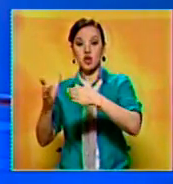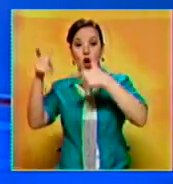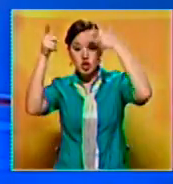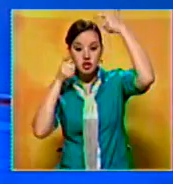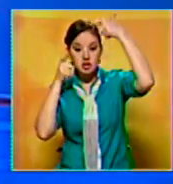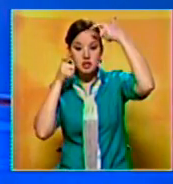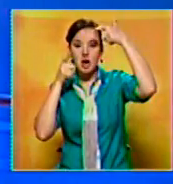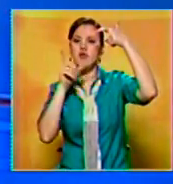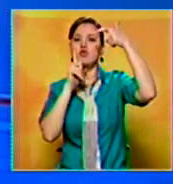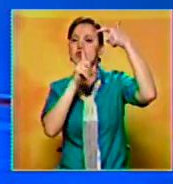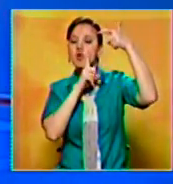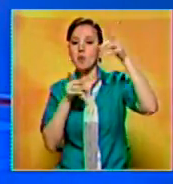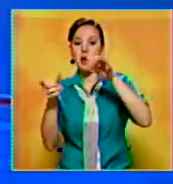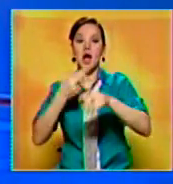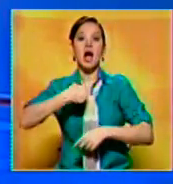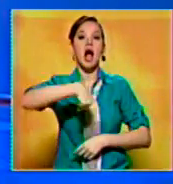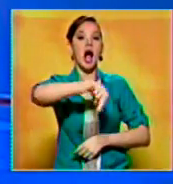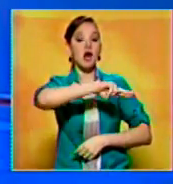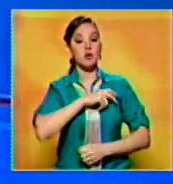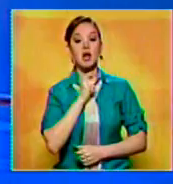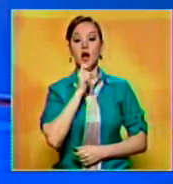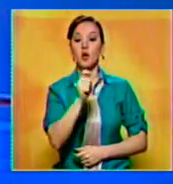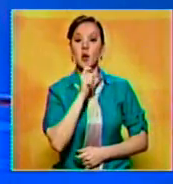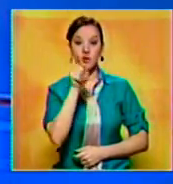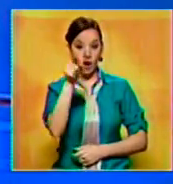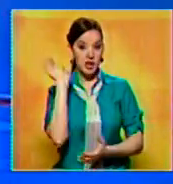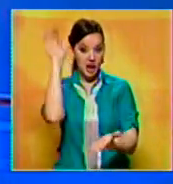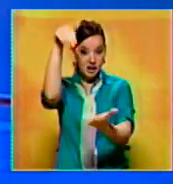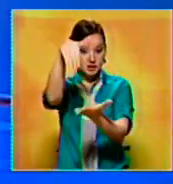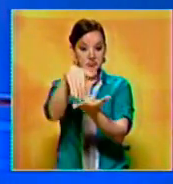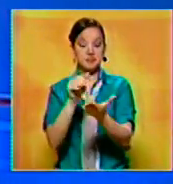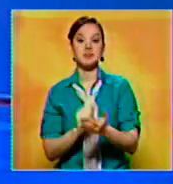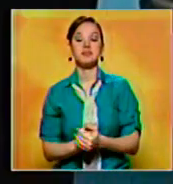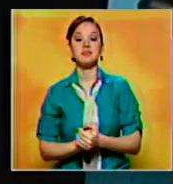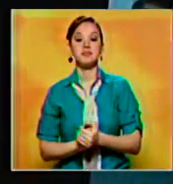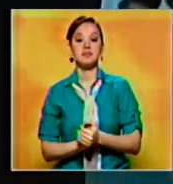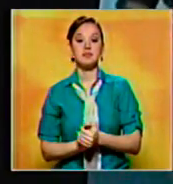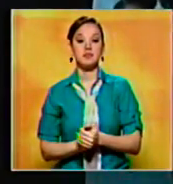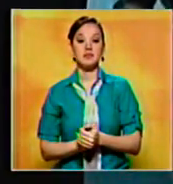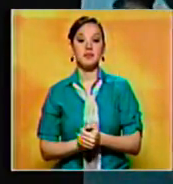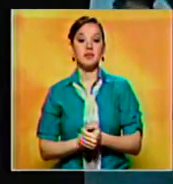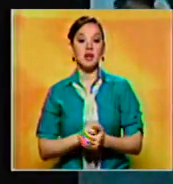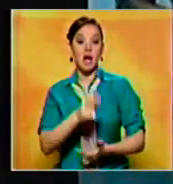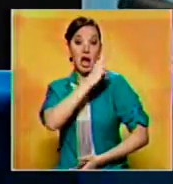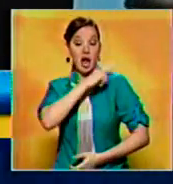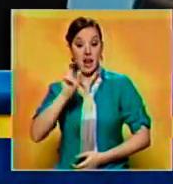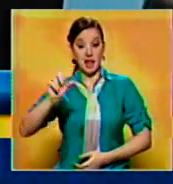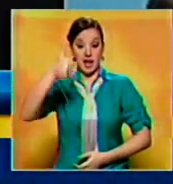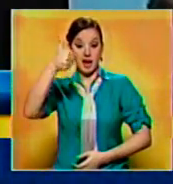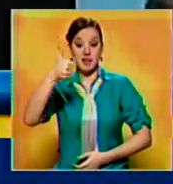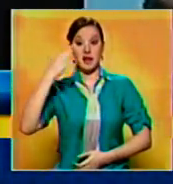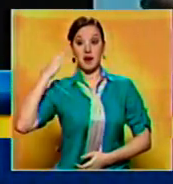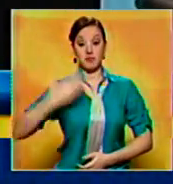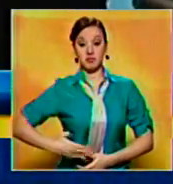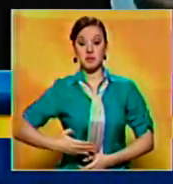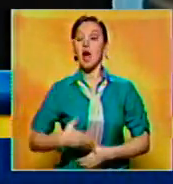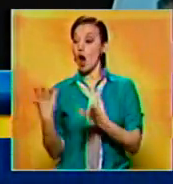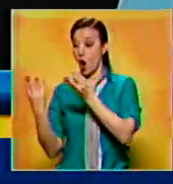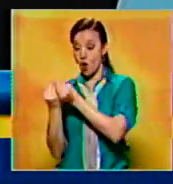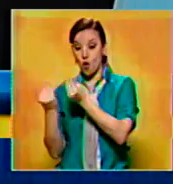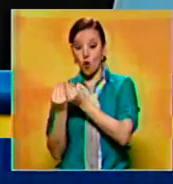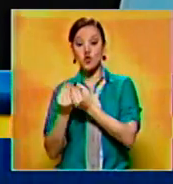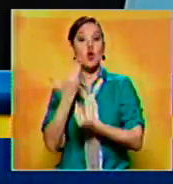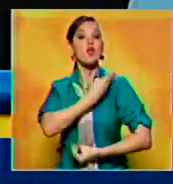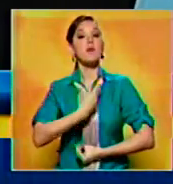Comunicador en su primera edición a nuestra corresponsal en el Estado de Aragua, Zulimar Dudamel. El General de División Víctor Flores, en compañía de Javier Colina,